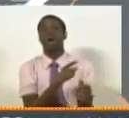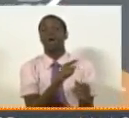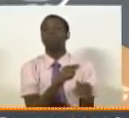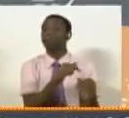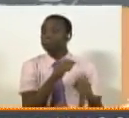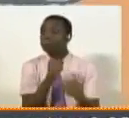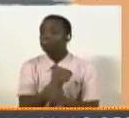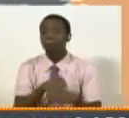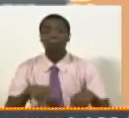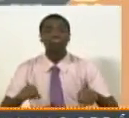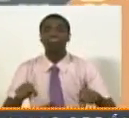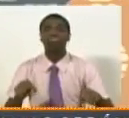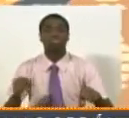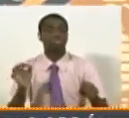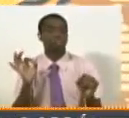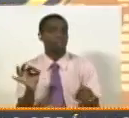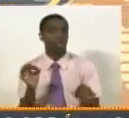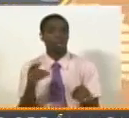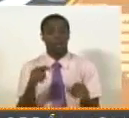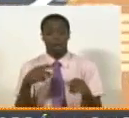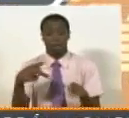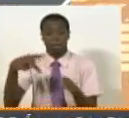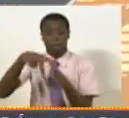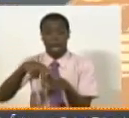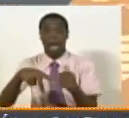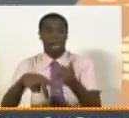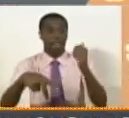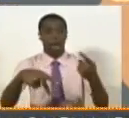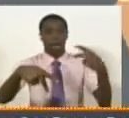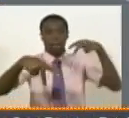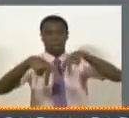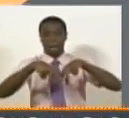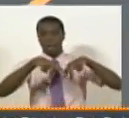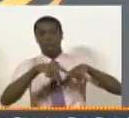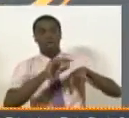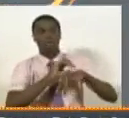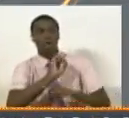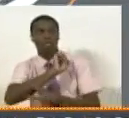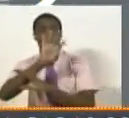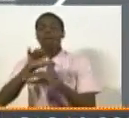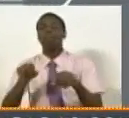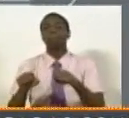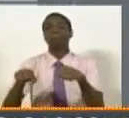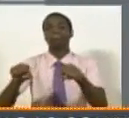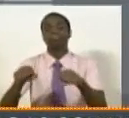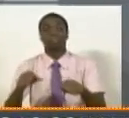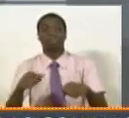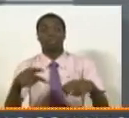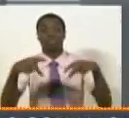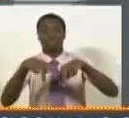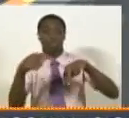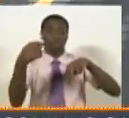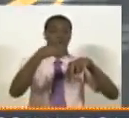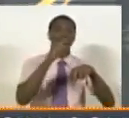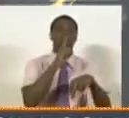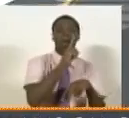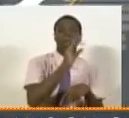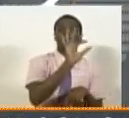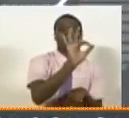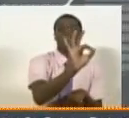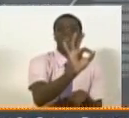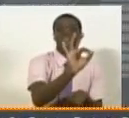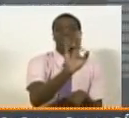su deber y estaba trasladando a otro ciudadano que se llama Freyland Eliezer Álvarez